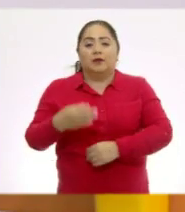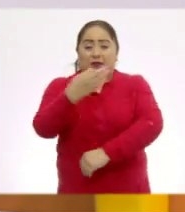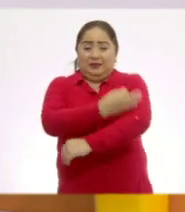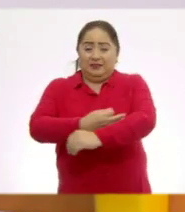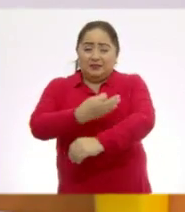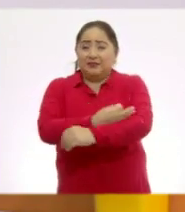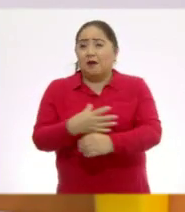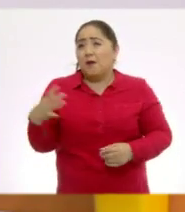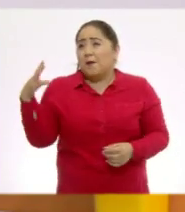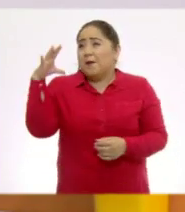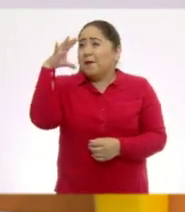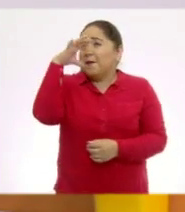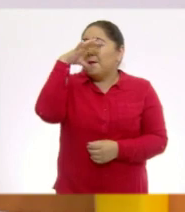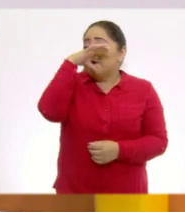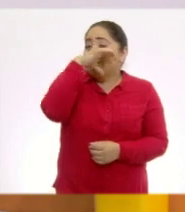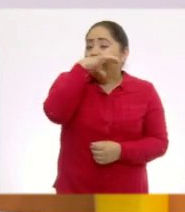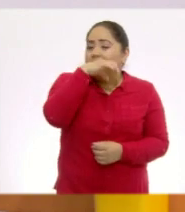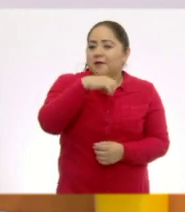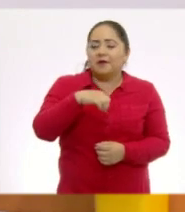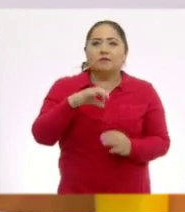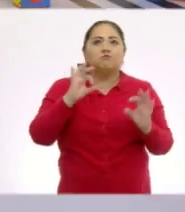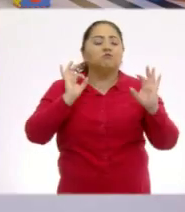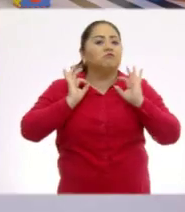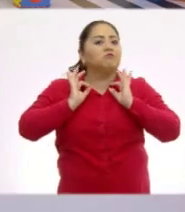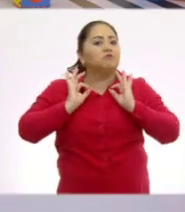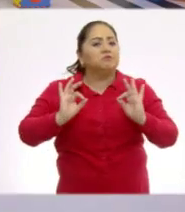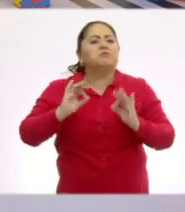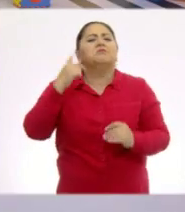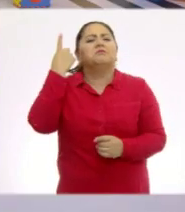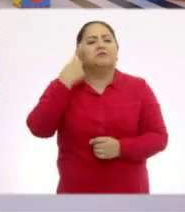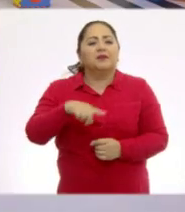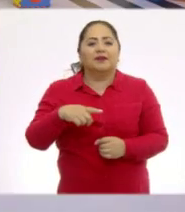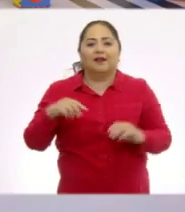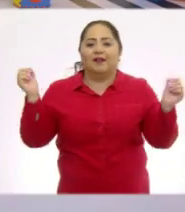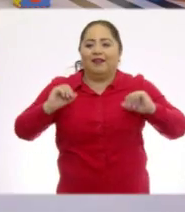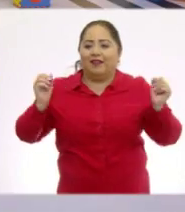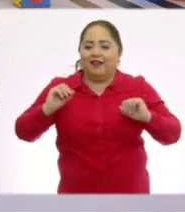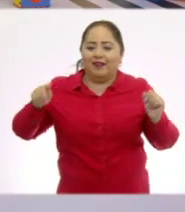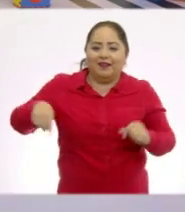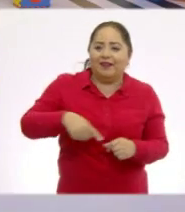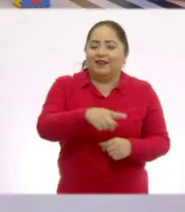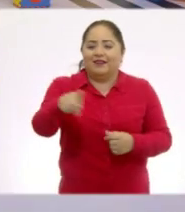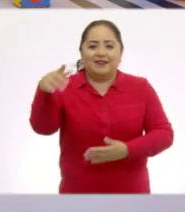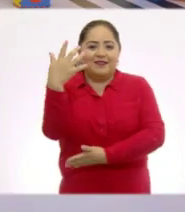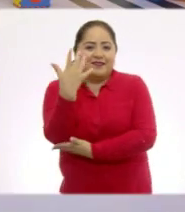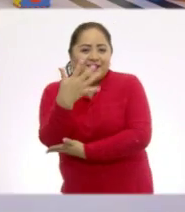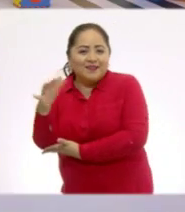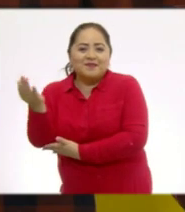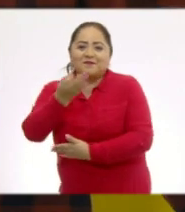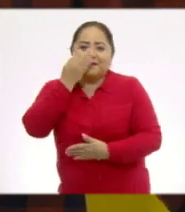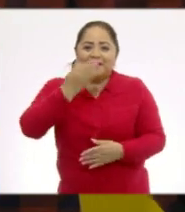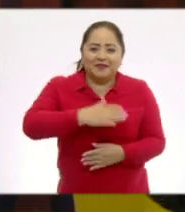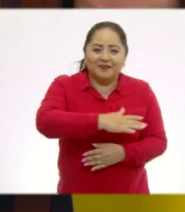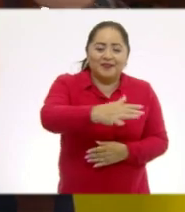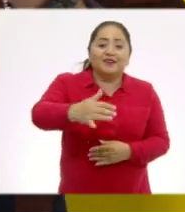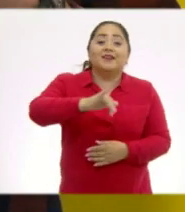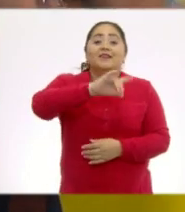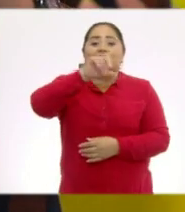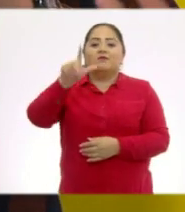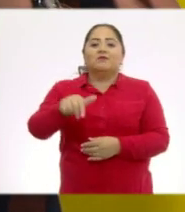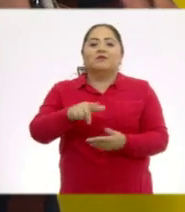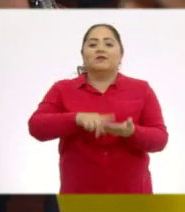calurosas eran momentos perfectos para correr en los pastizales y terminar